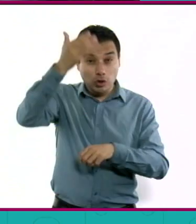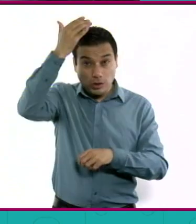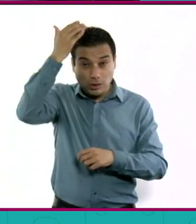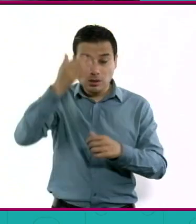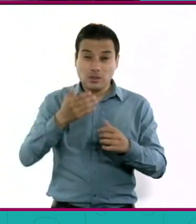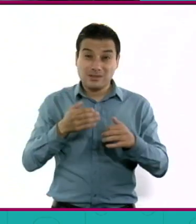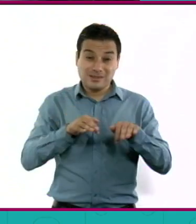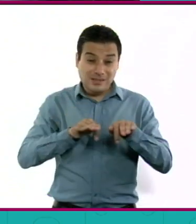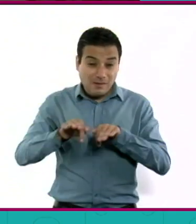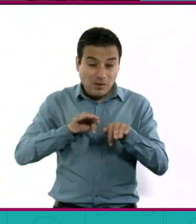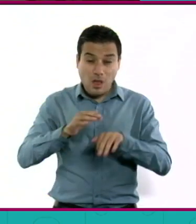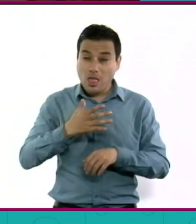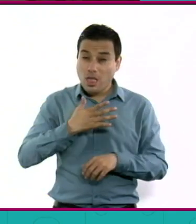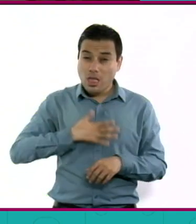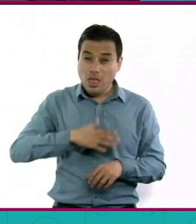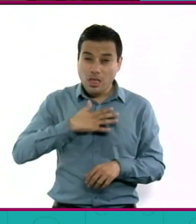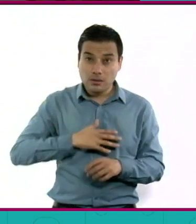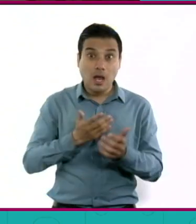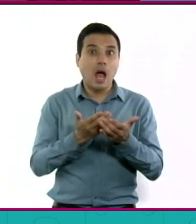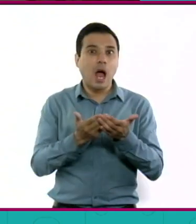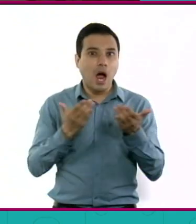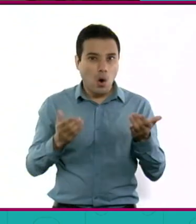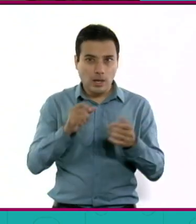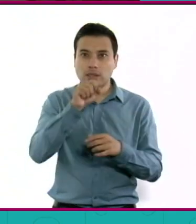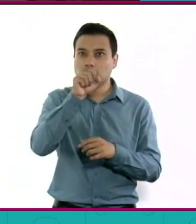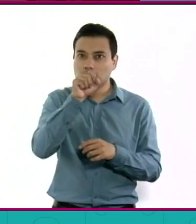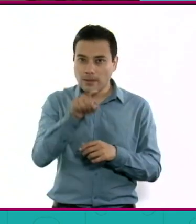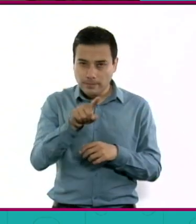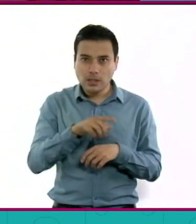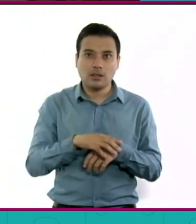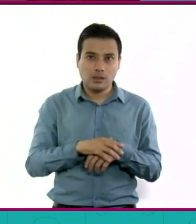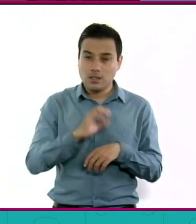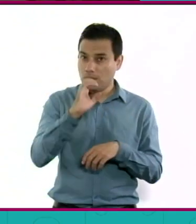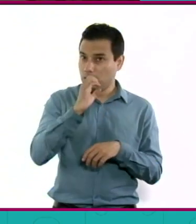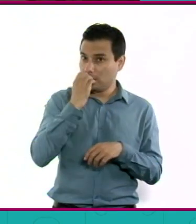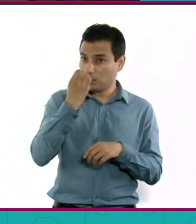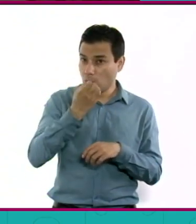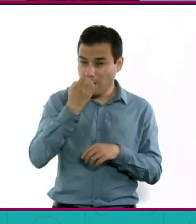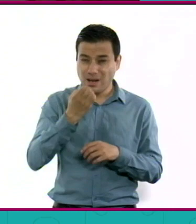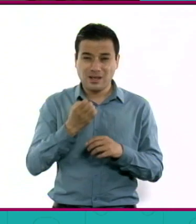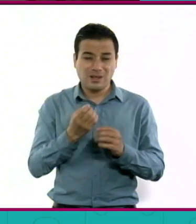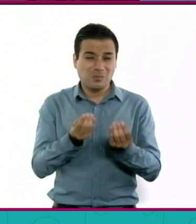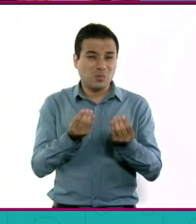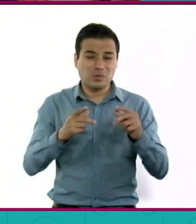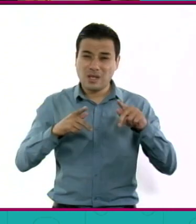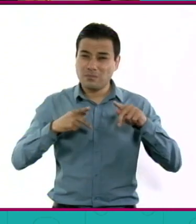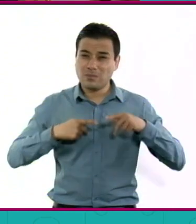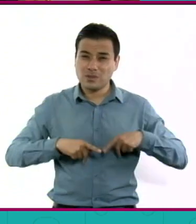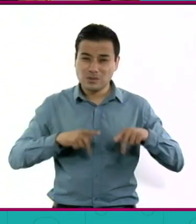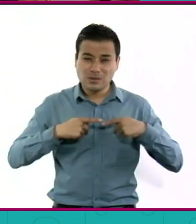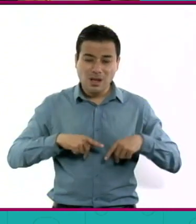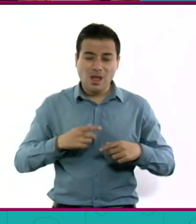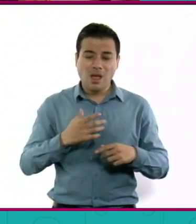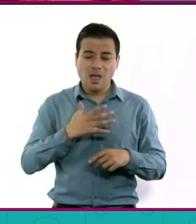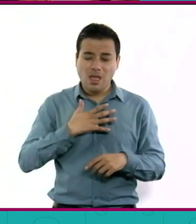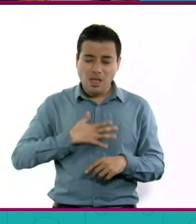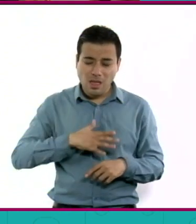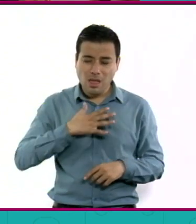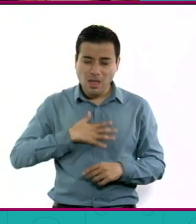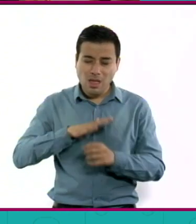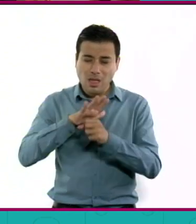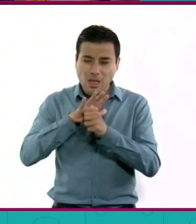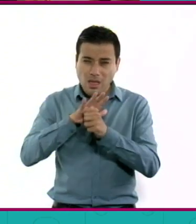educativo y en todos lados, cuando está demasiado tenso, una presión muy grande durante muchos meses, termina uno